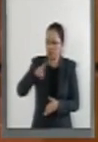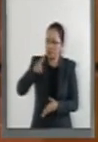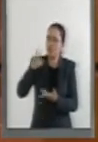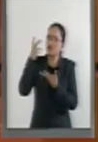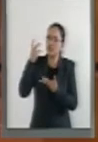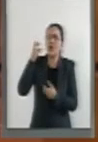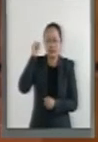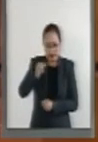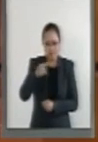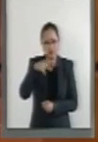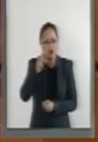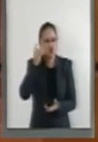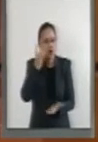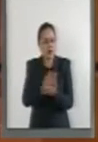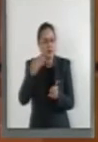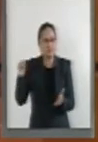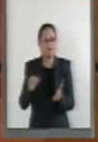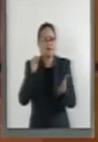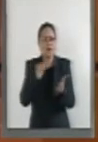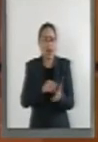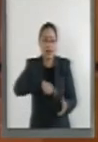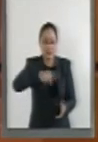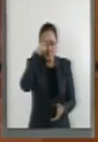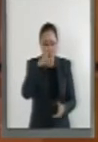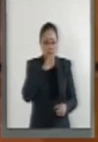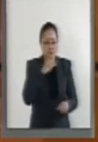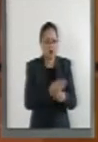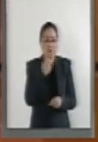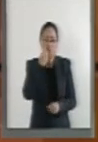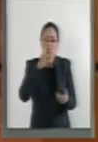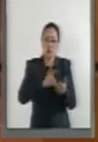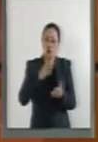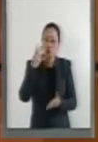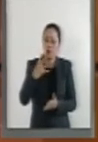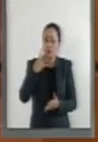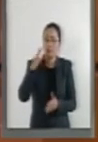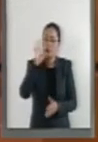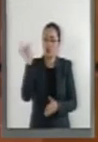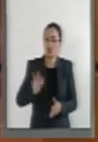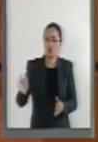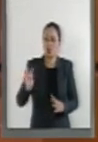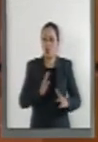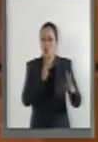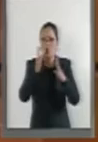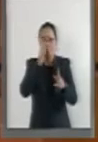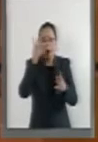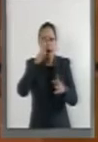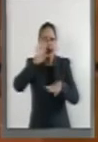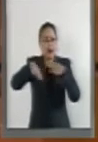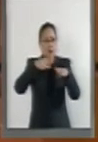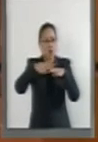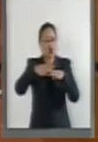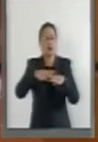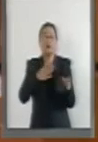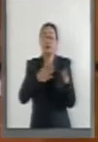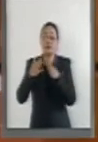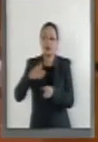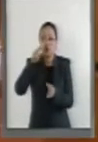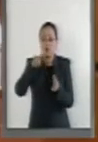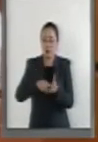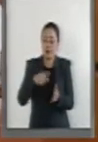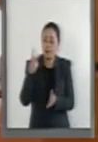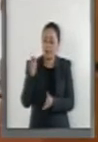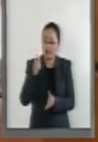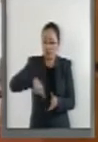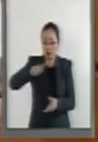contribuye con el 1.4% de las emisiones globales. Para el año 2020, nuestro país se ha